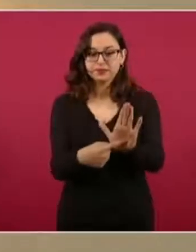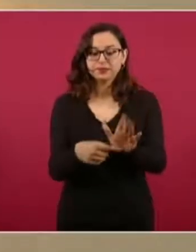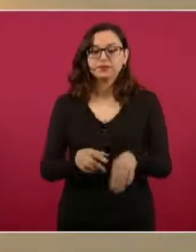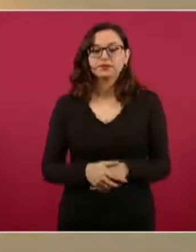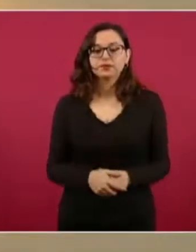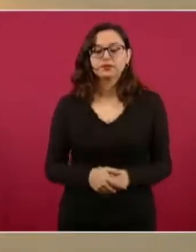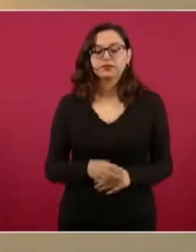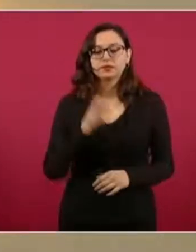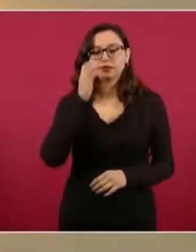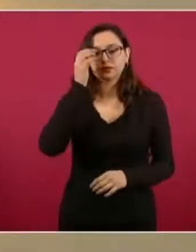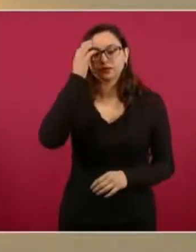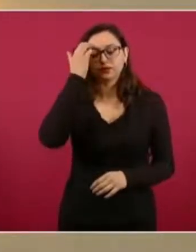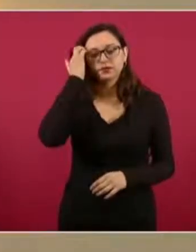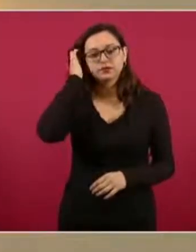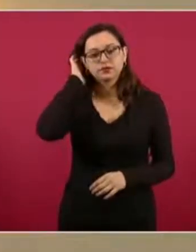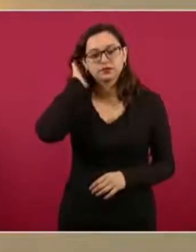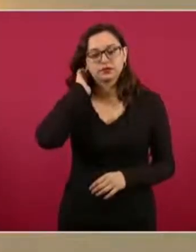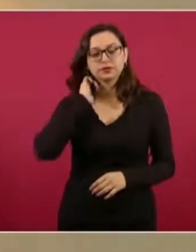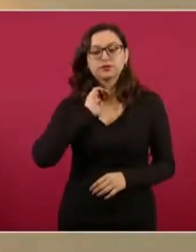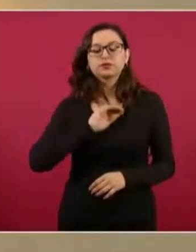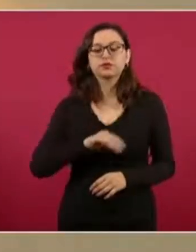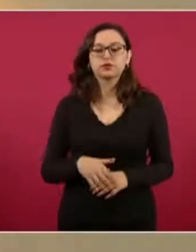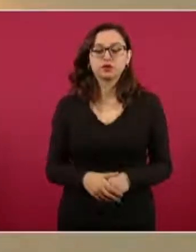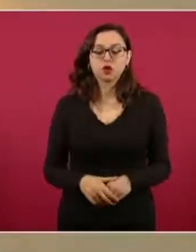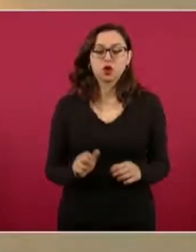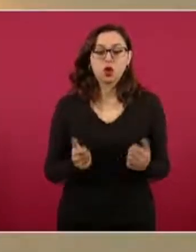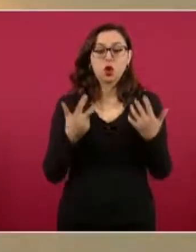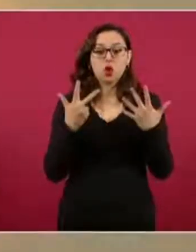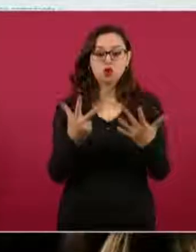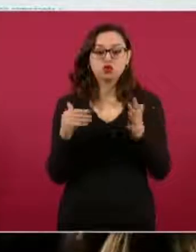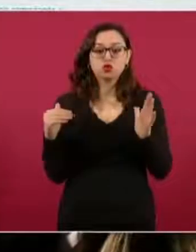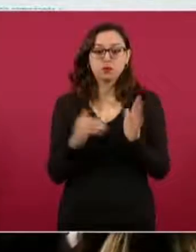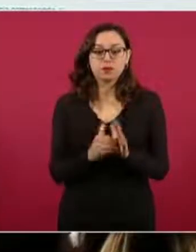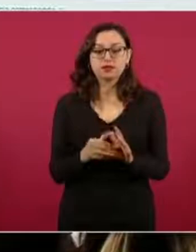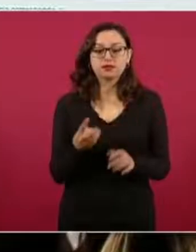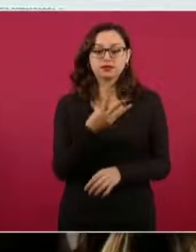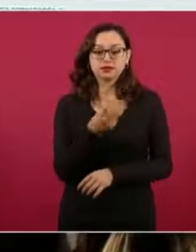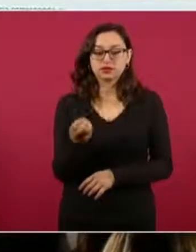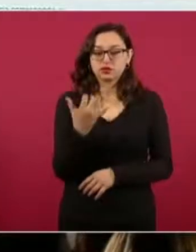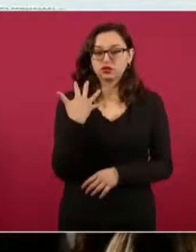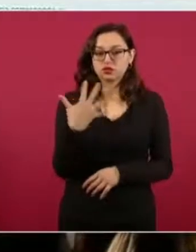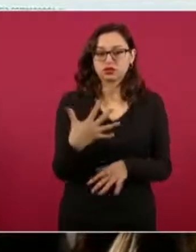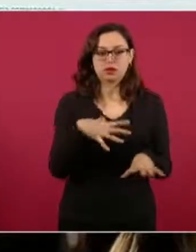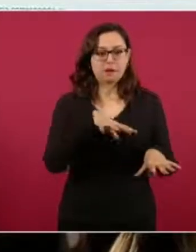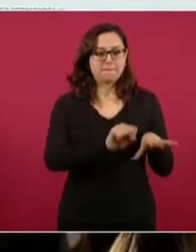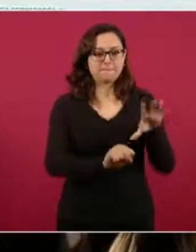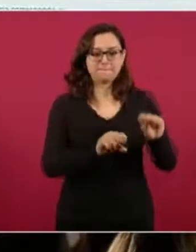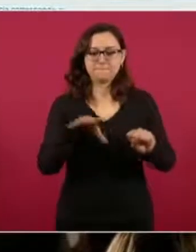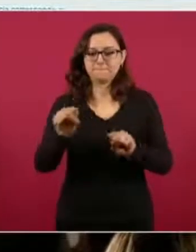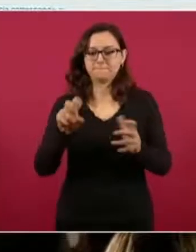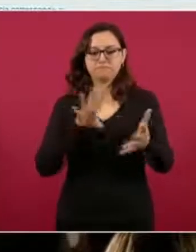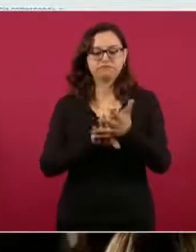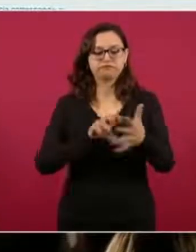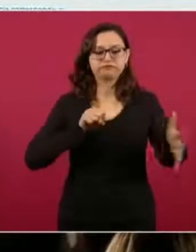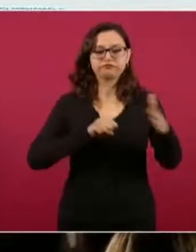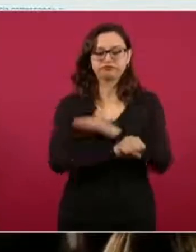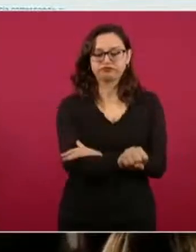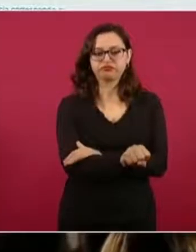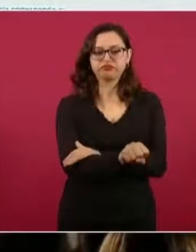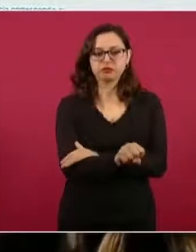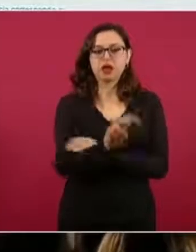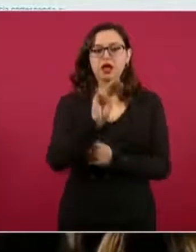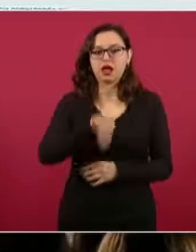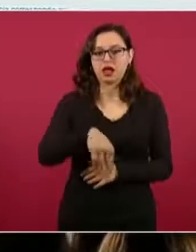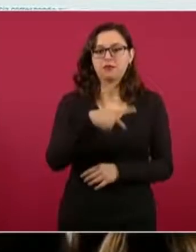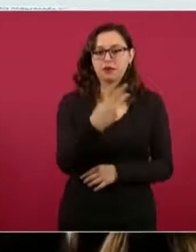Hubo un total de ocho mil 305 detenidos y se presentaron al Ministerio Público del Fuero